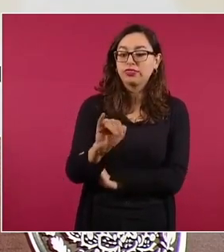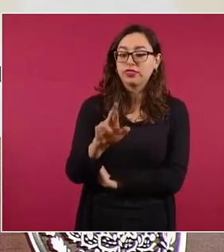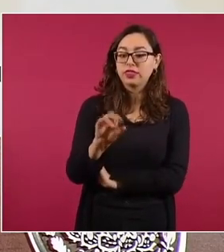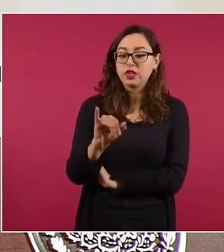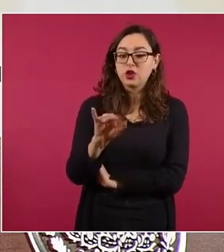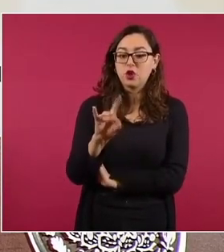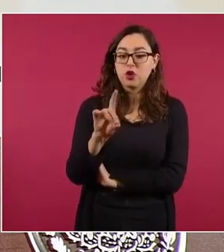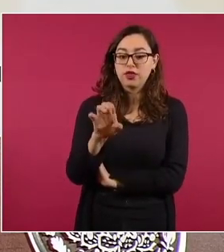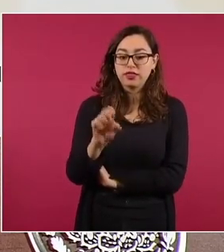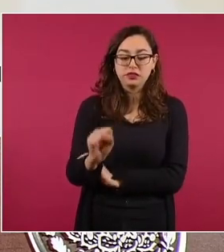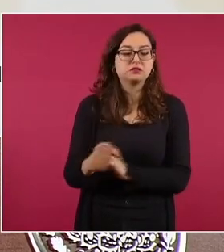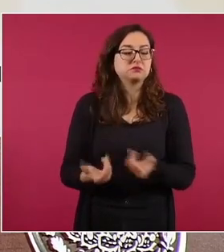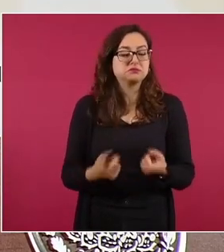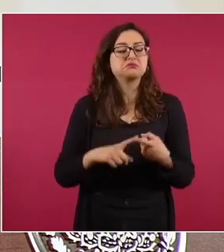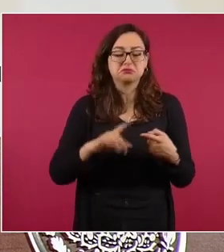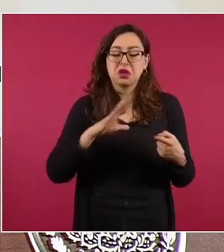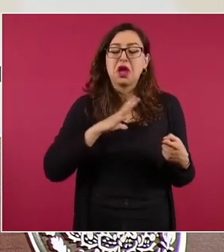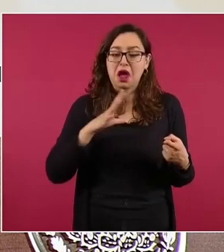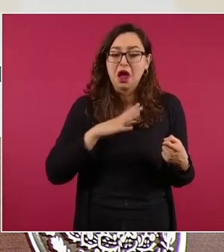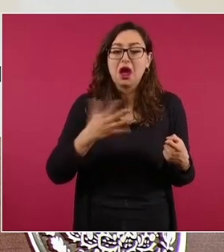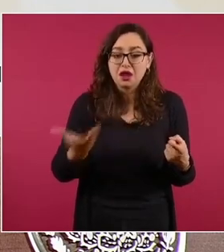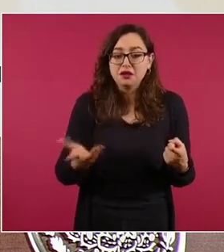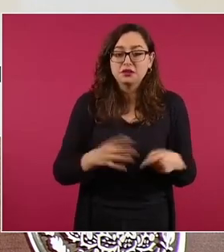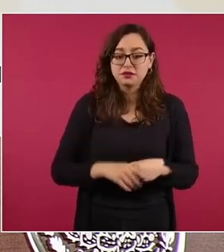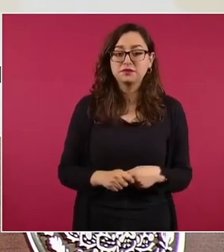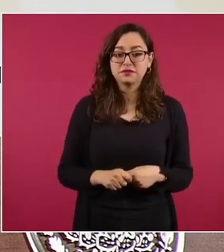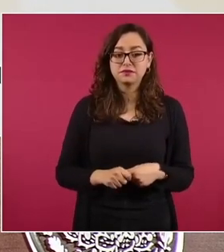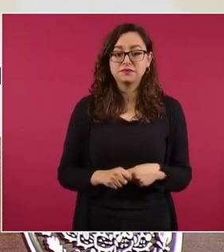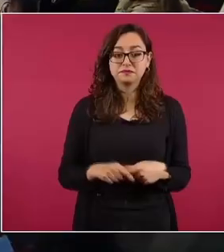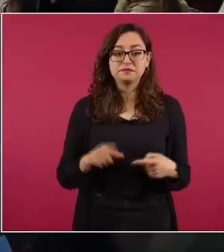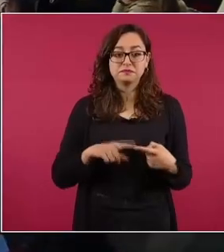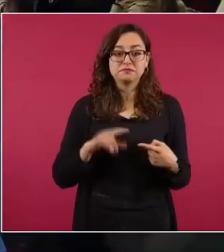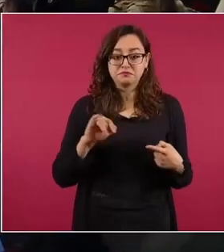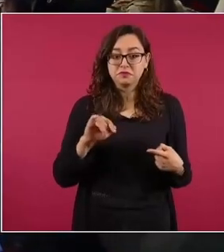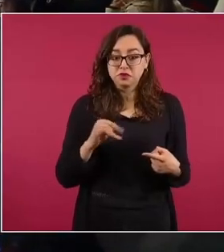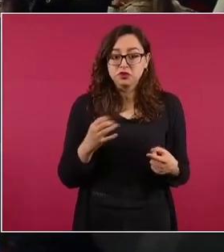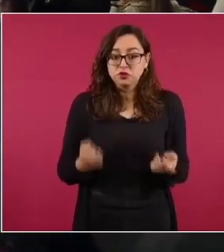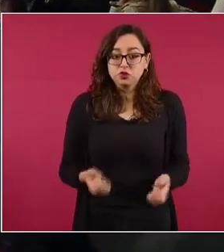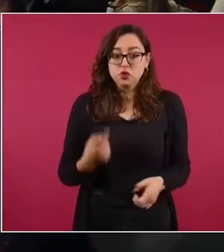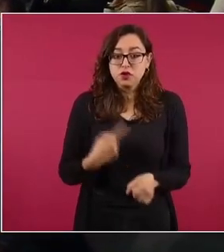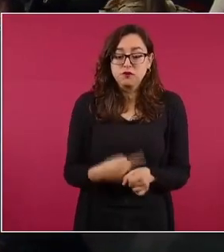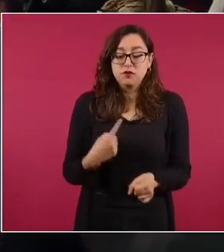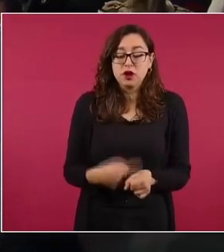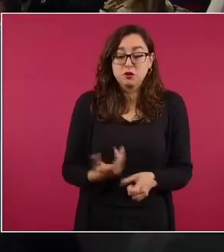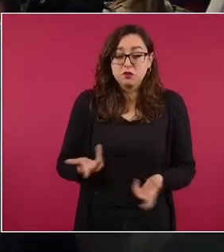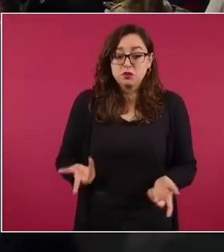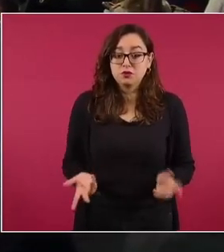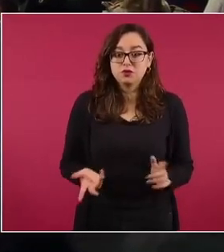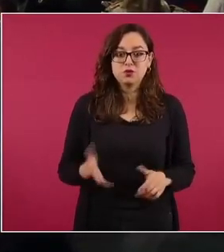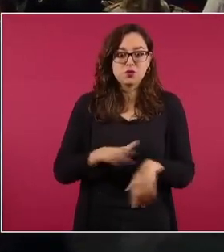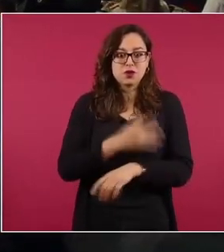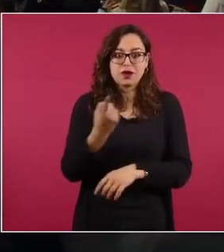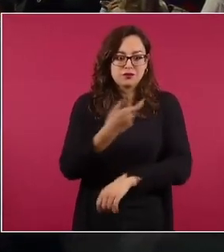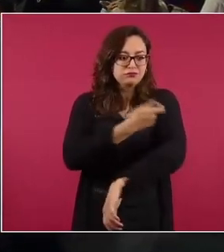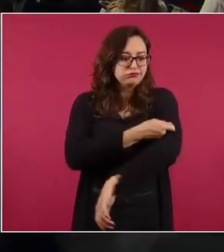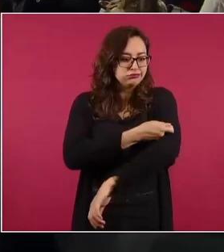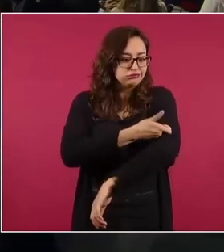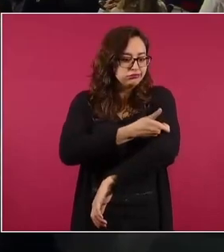Cuando uno va a ver a los médicos, cuando uno va a ver a los médicos, pues se le hacen análisis de todo.